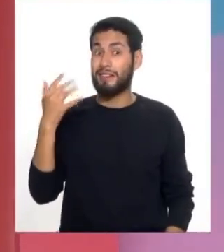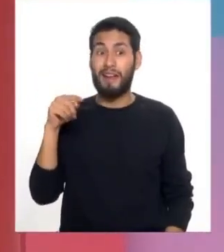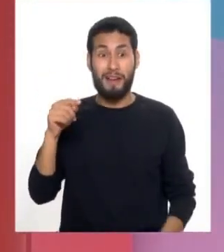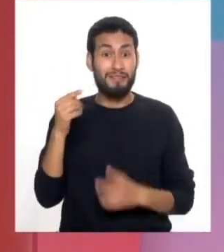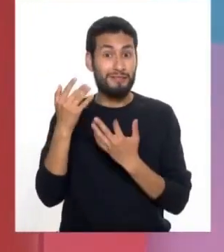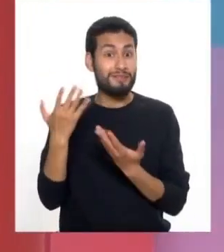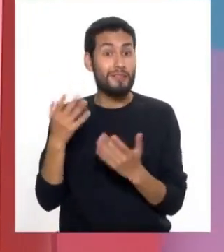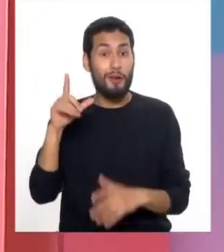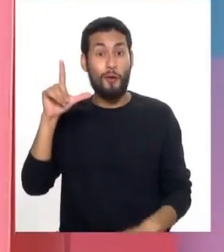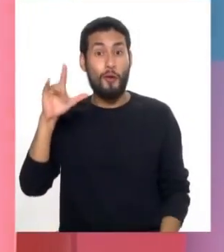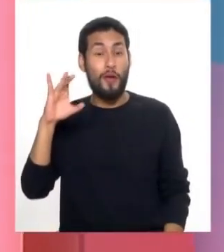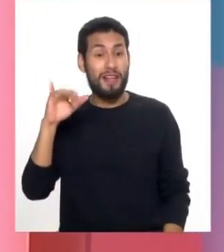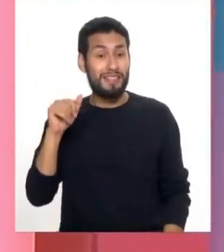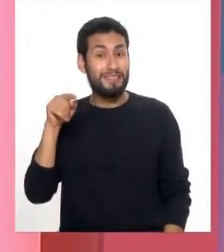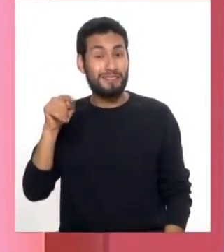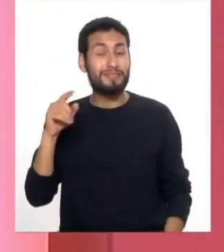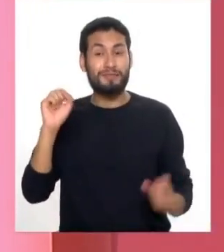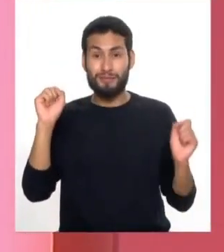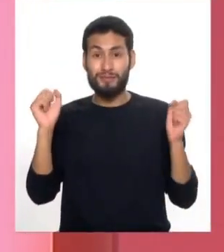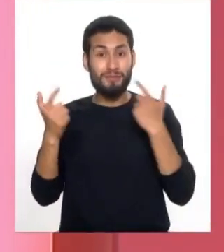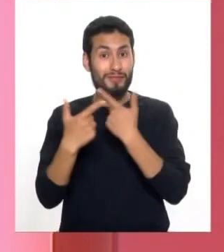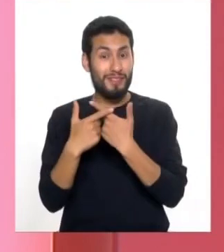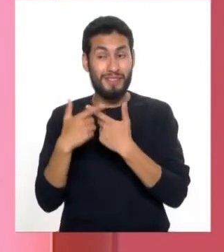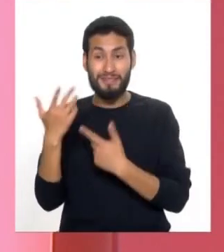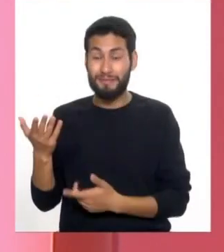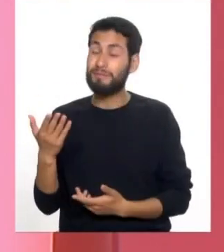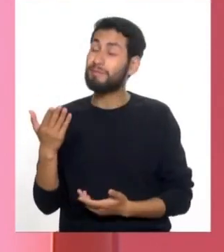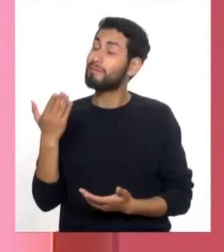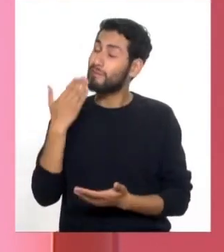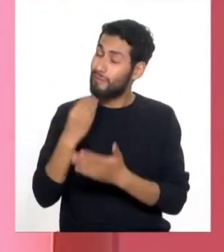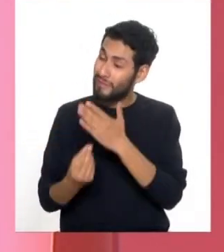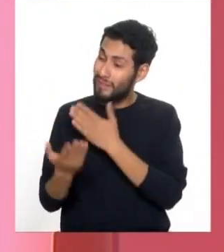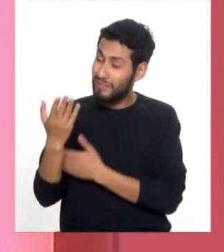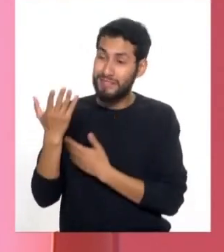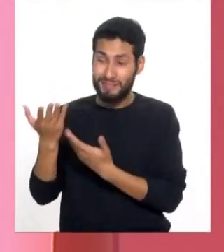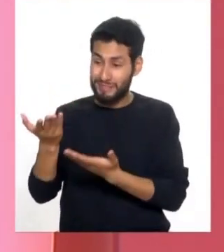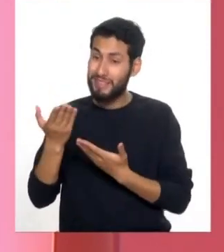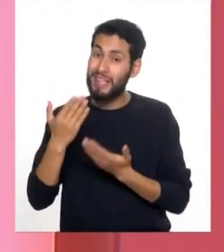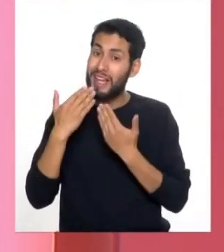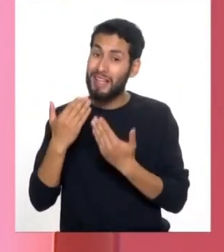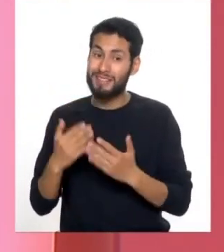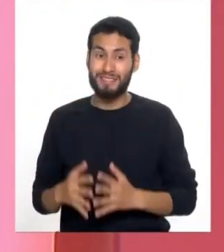espera, Lucía de San Juan de Lurigancho. Lucía, buenos días. Gracias por la espera.